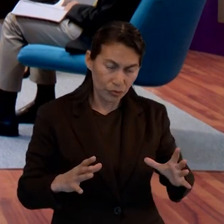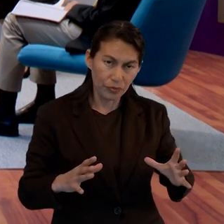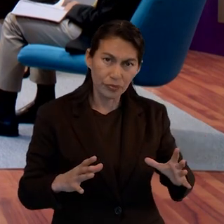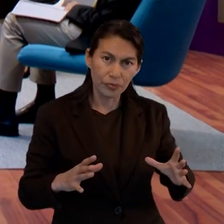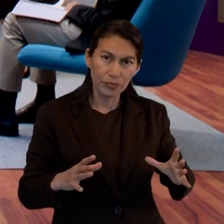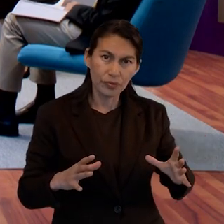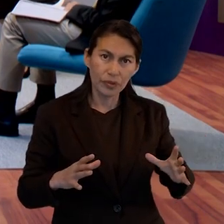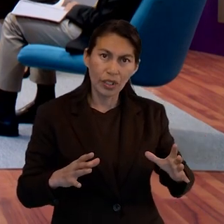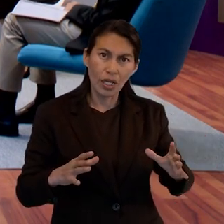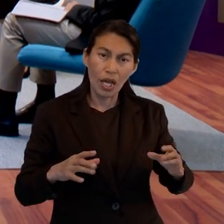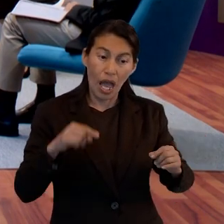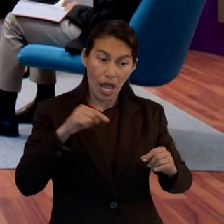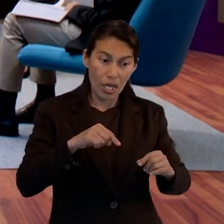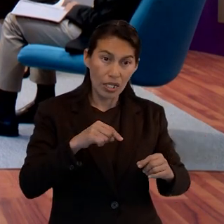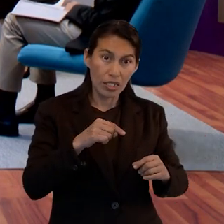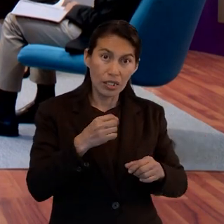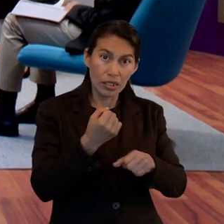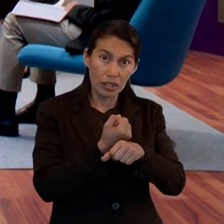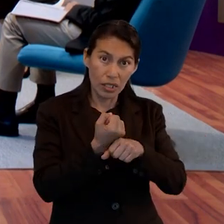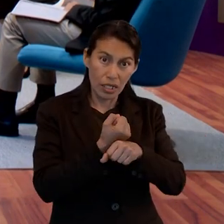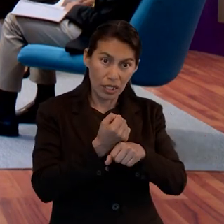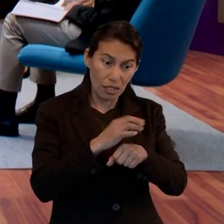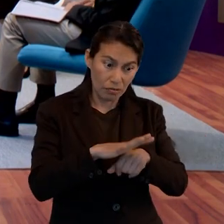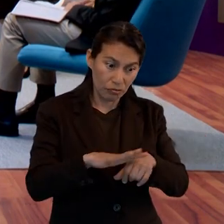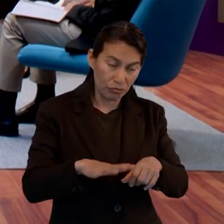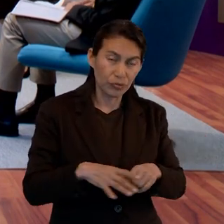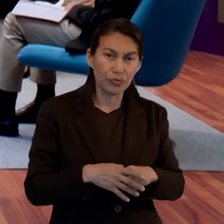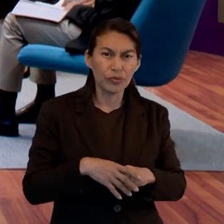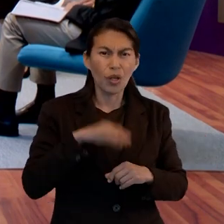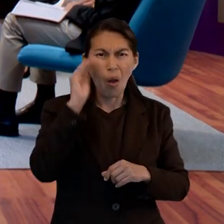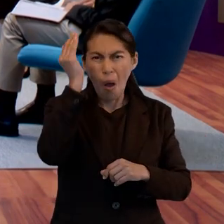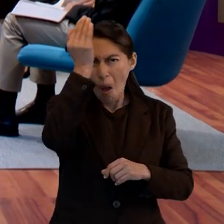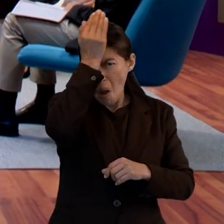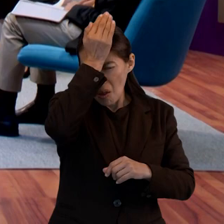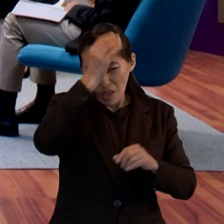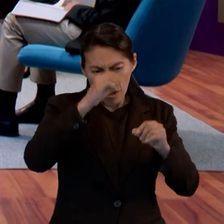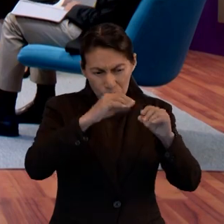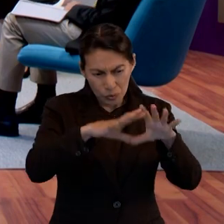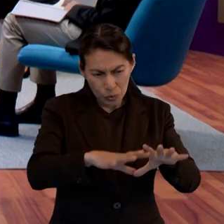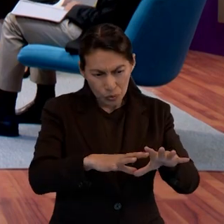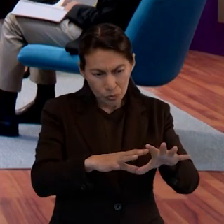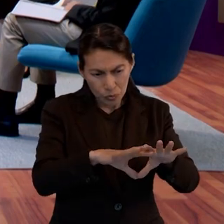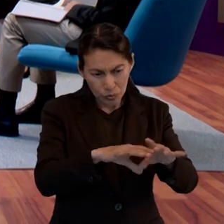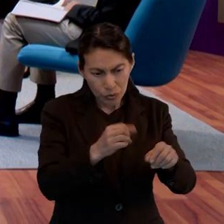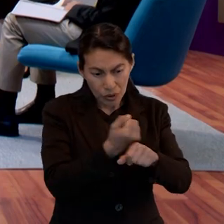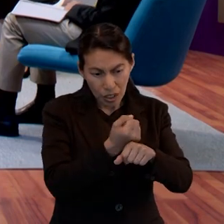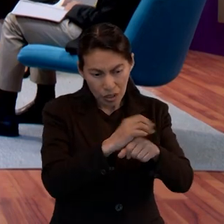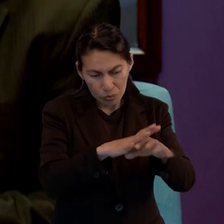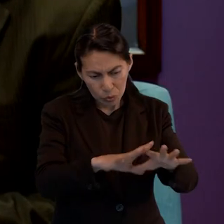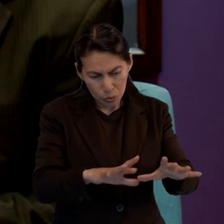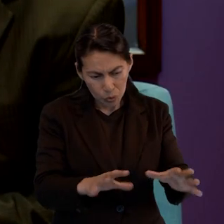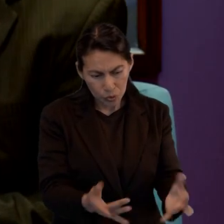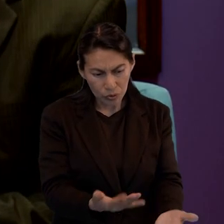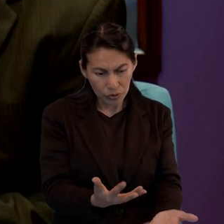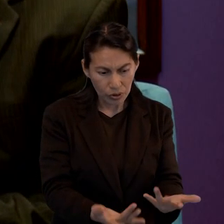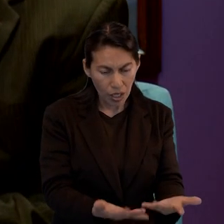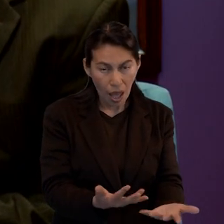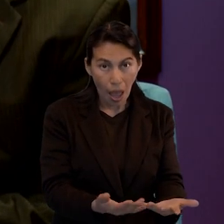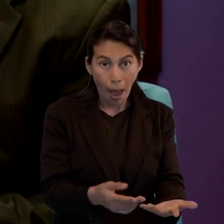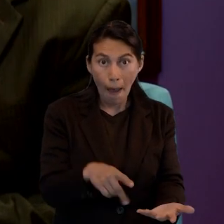no había remisión de pecado. Así que, ha profanado la sangre del pacto es un rechazo a esa sangre.